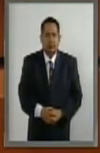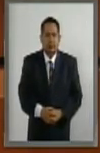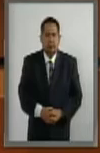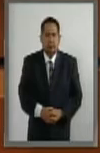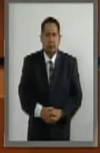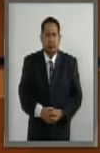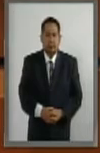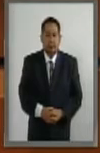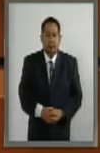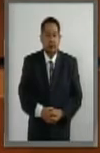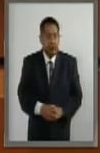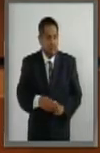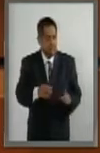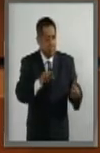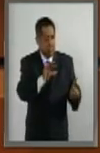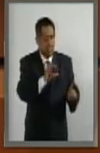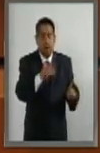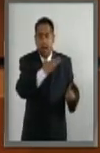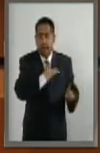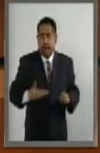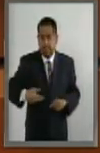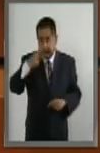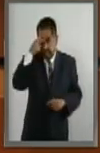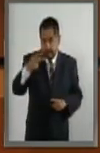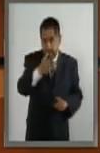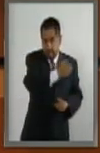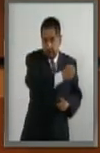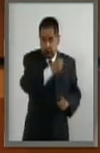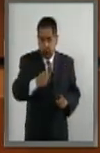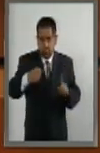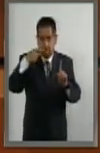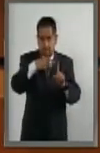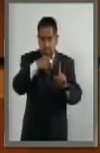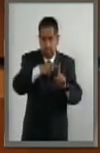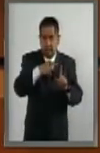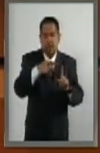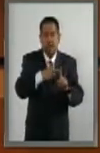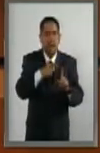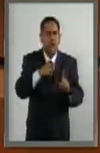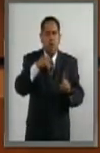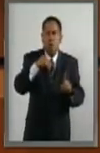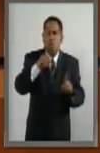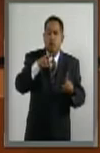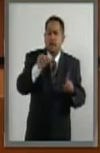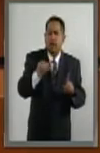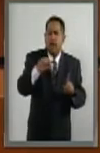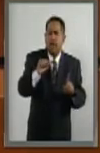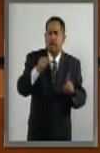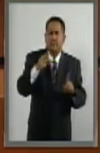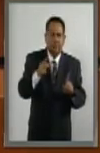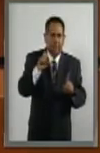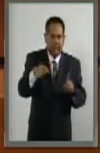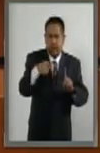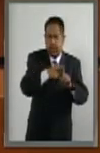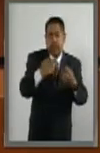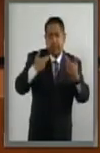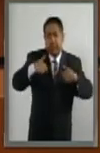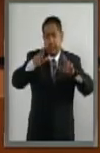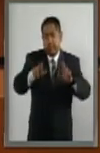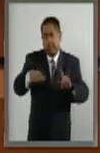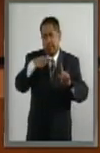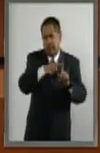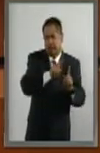El nombramiento que ha hecho el Presidente de la República en favor de la ciudadana Mónica Aspe Bernal como representante